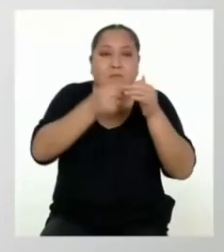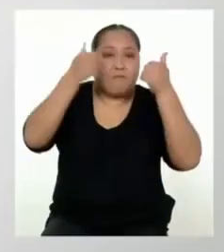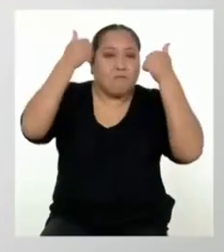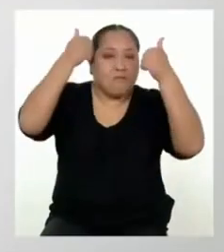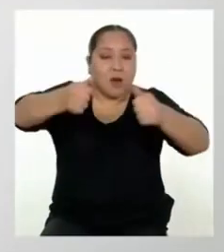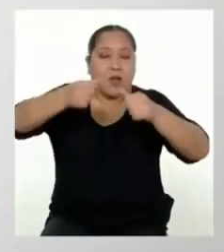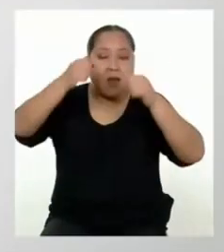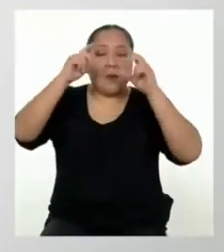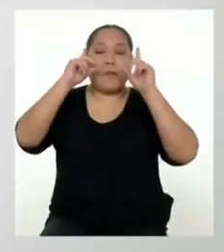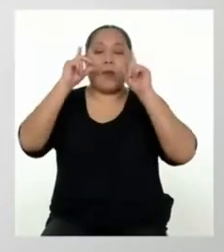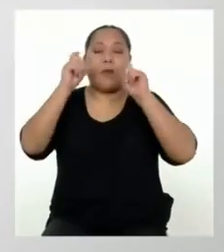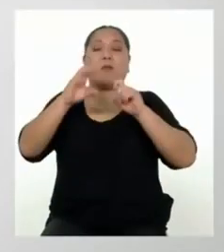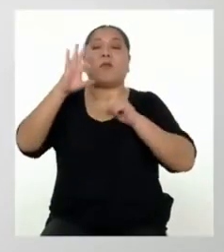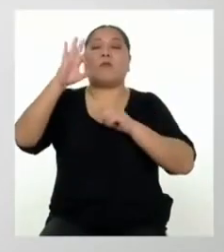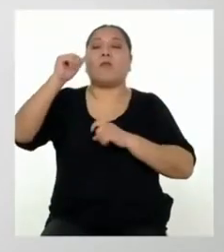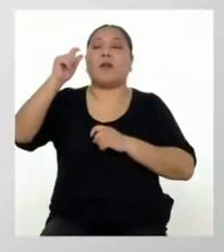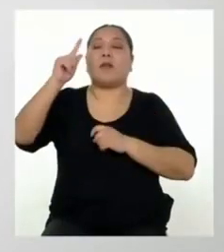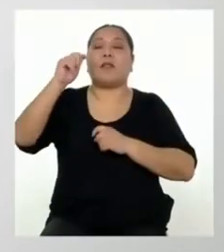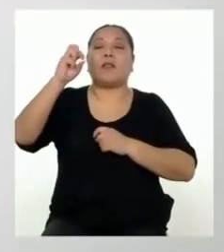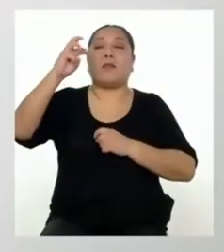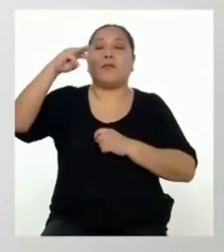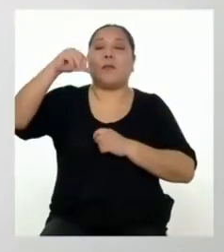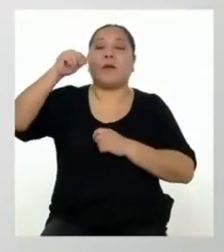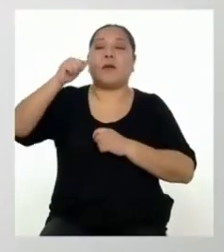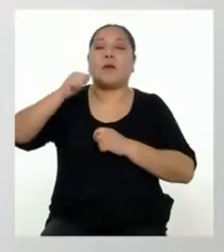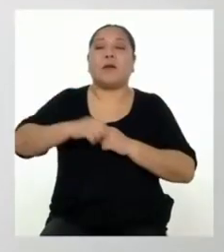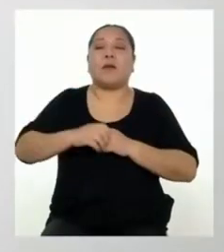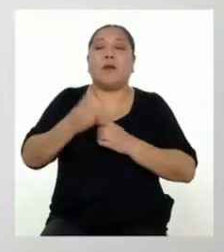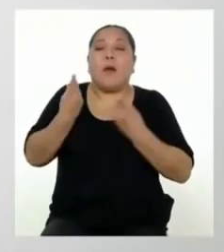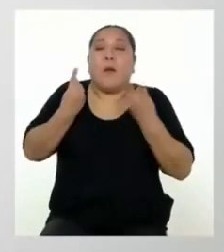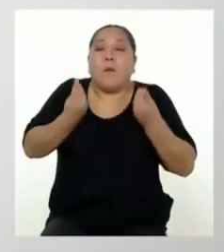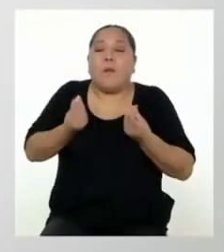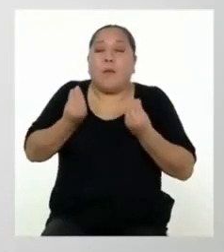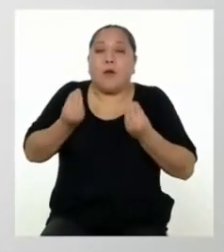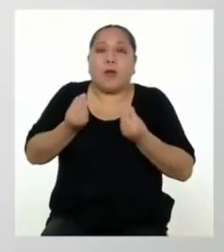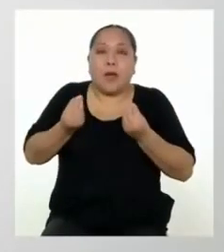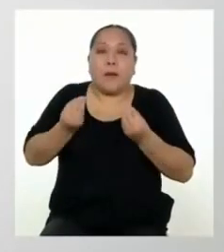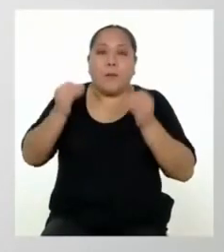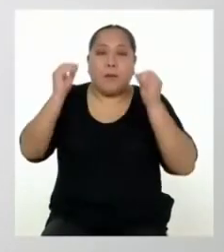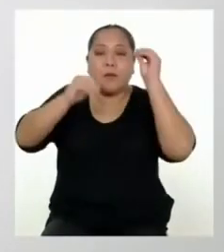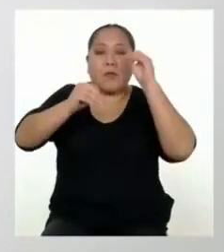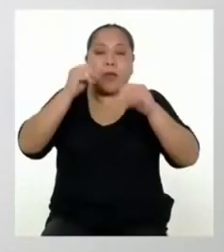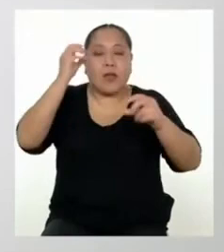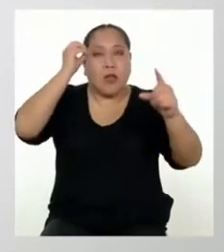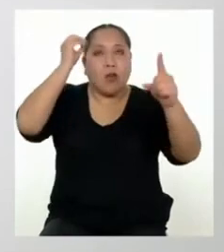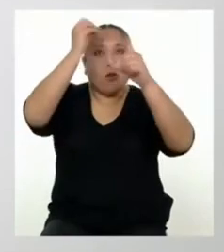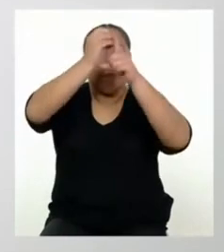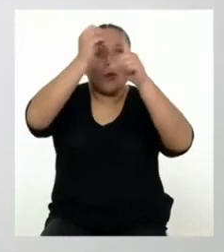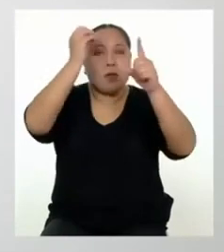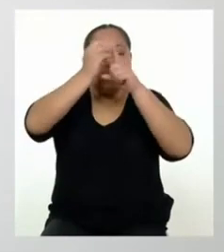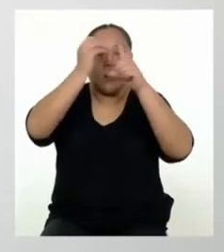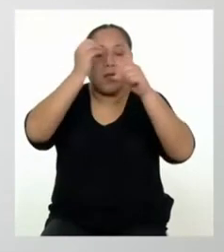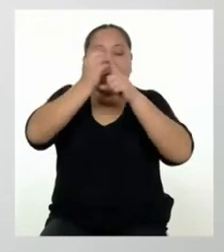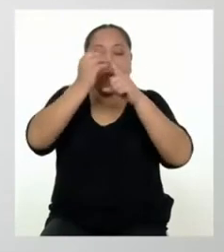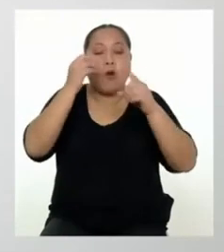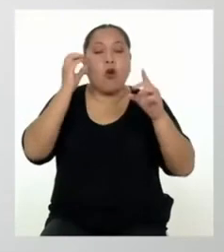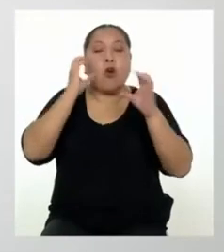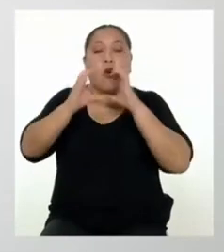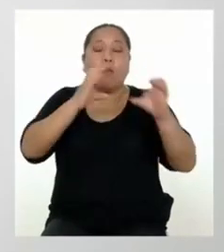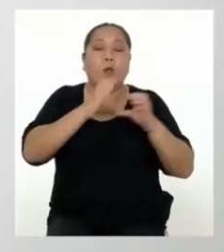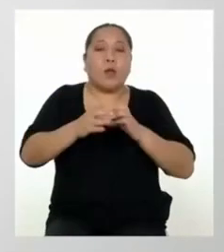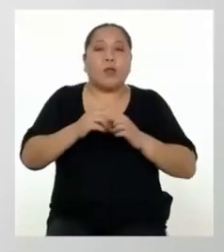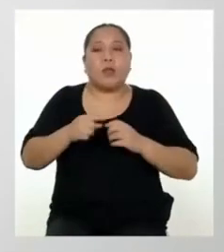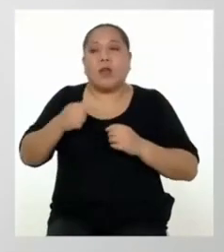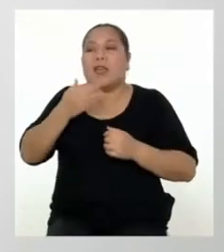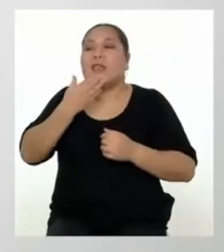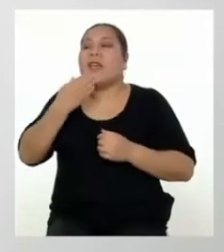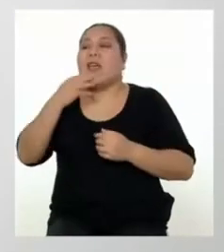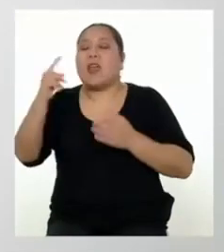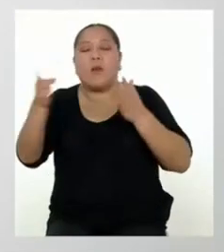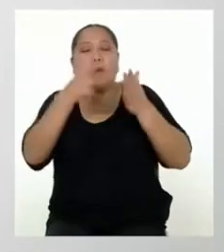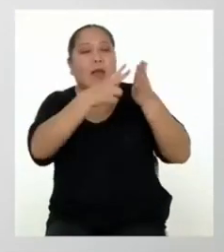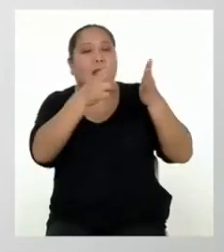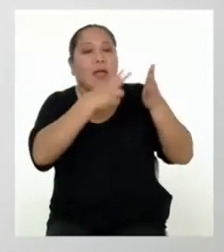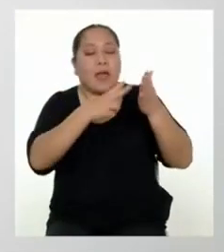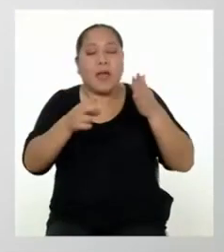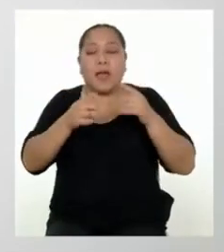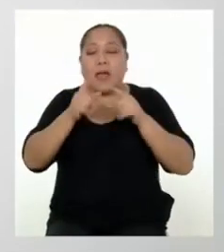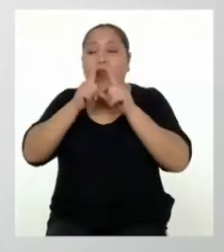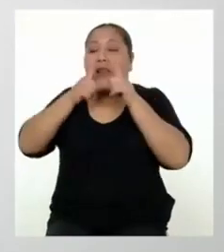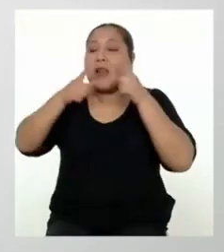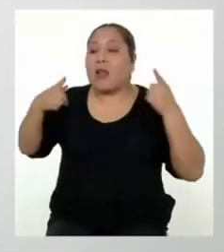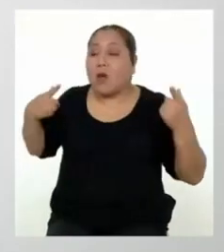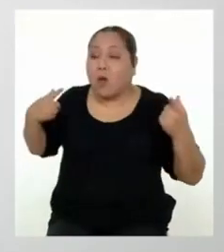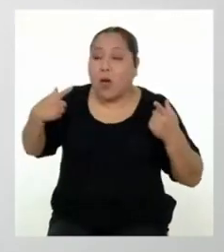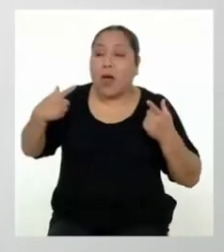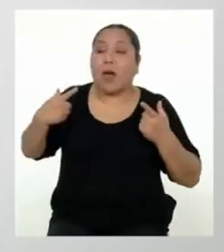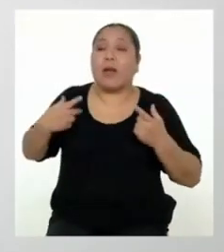Espléndida pregunta, Fátima. Lo que pasa es que plantear la situación comunicativa, es decir, nuestro propósito, destinatario, registro y